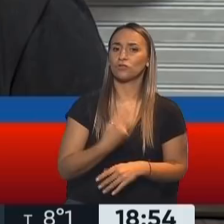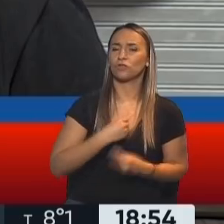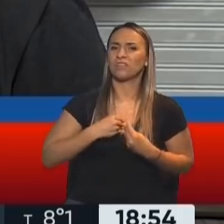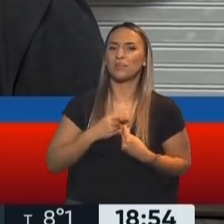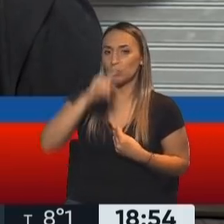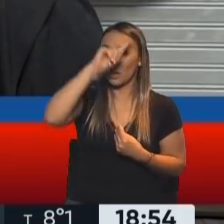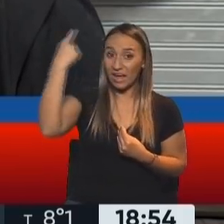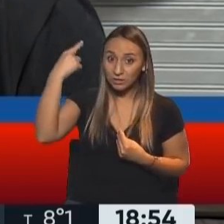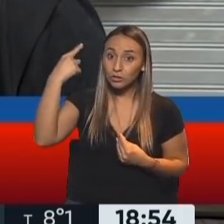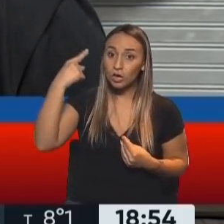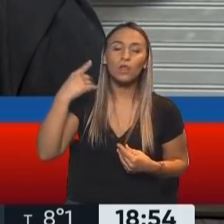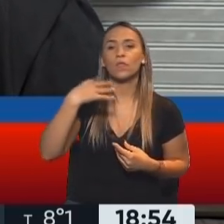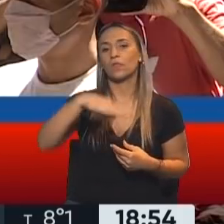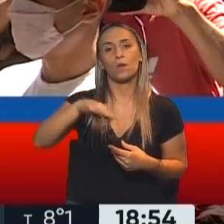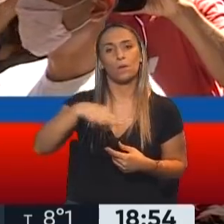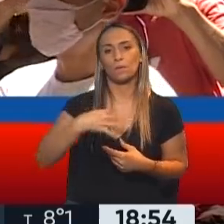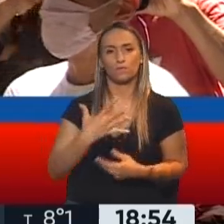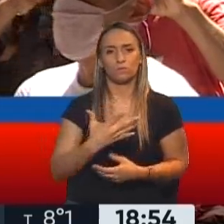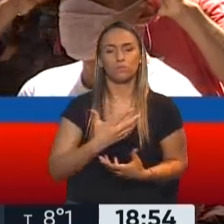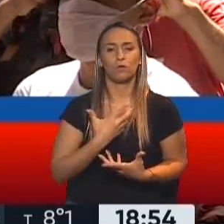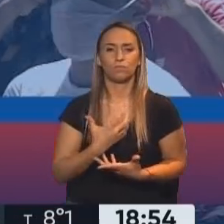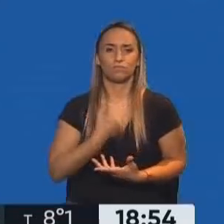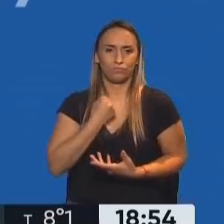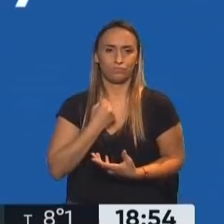tenemos que tener soberanía sobre todo el territorio.